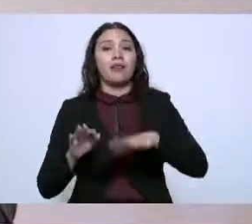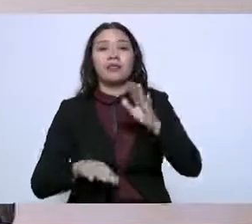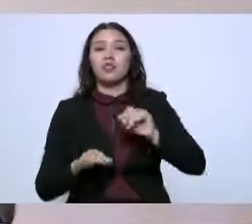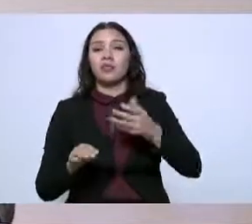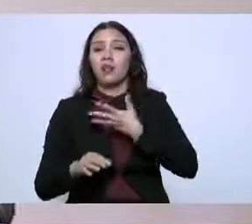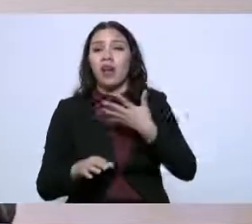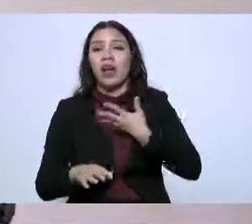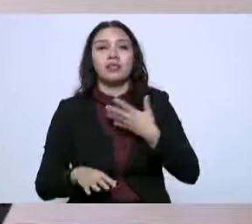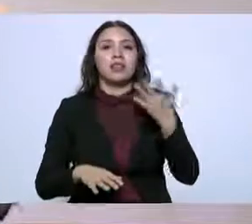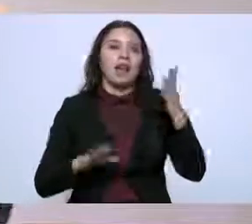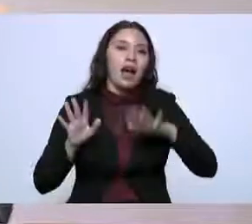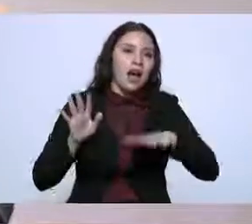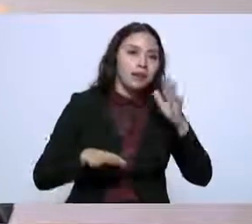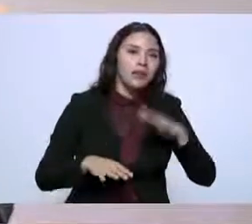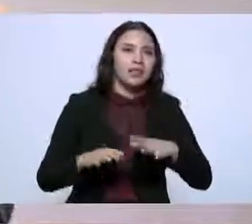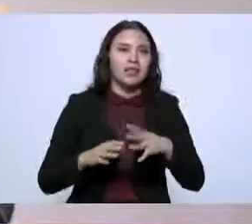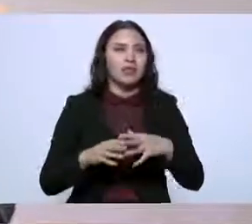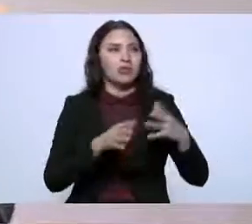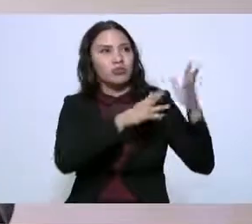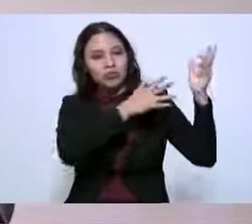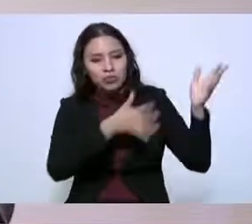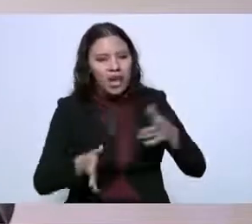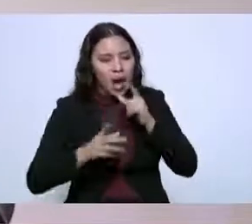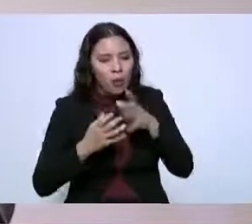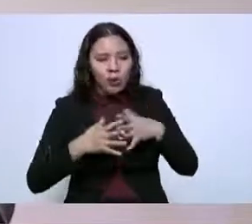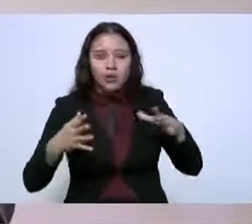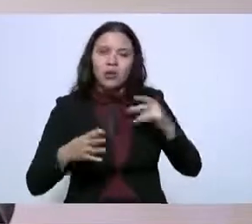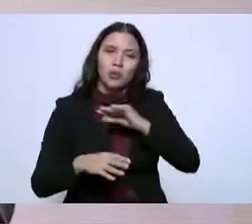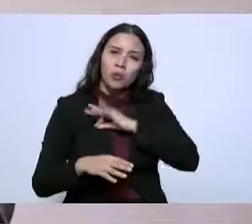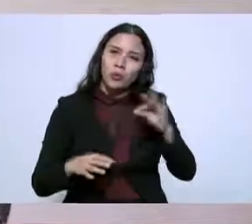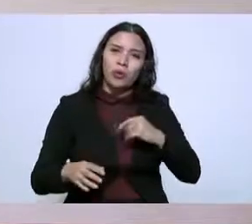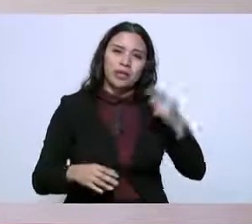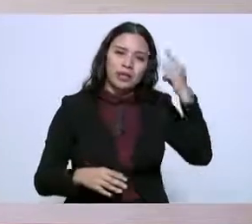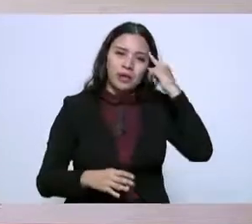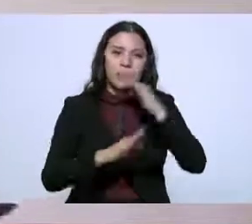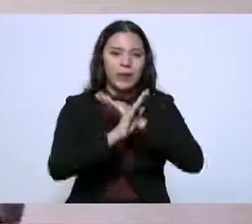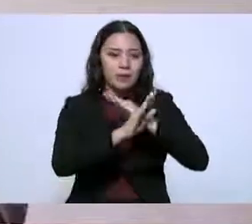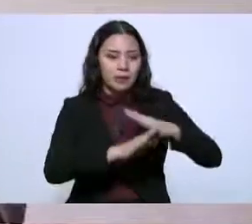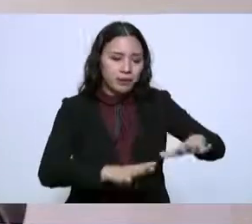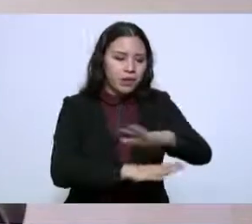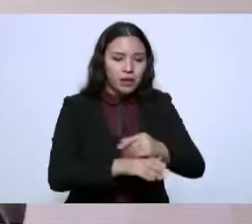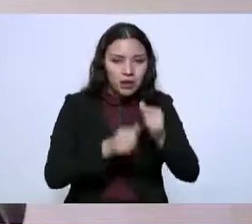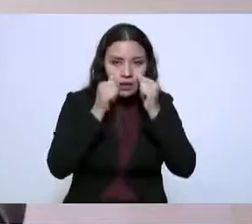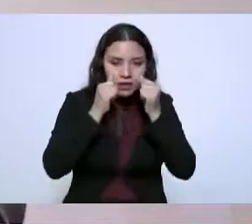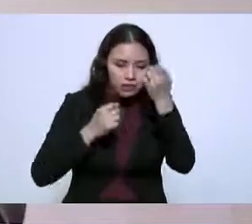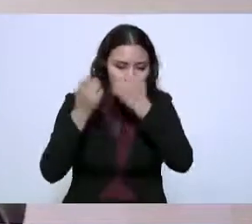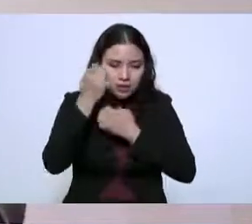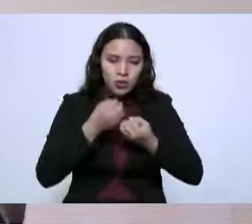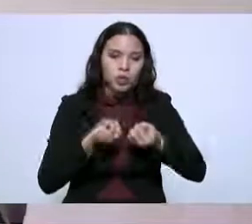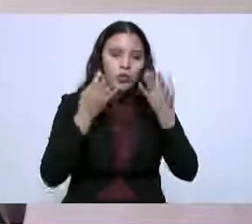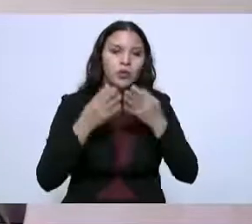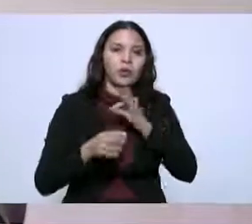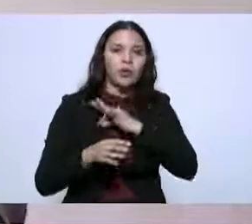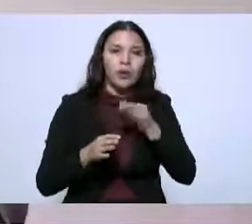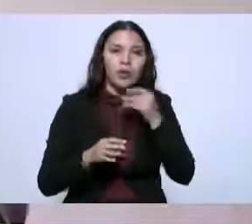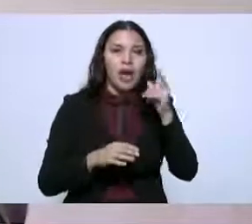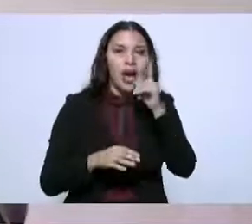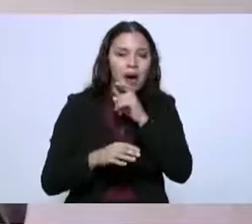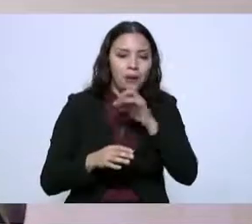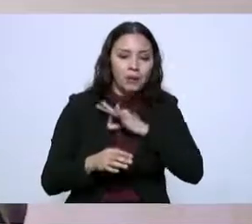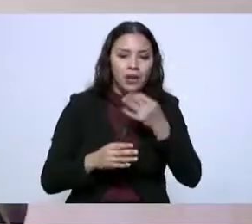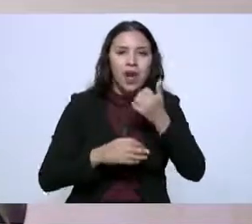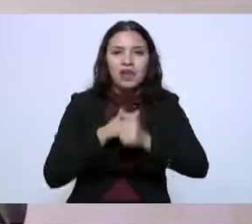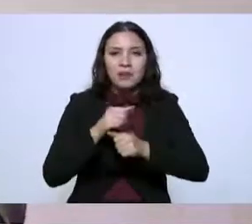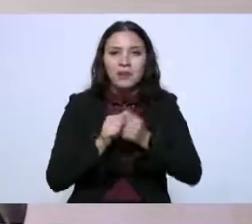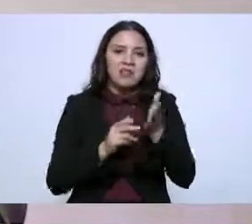intensidad de que las rompa, pero sí necesitaríamos una draga para estar valorando y gestionando la capacidad de producción de este